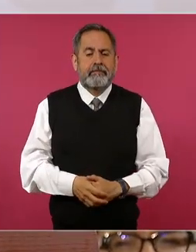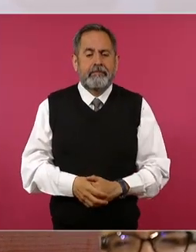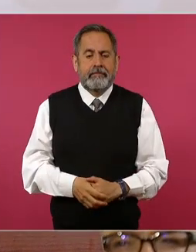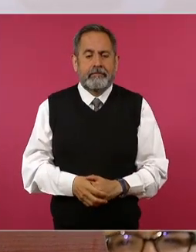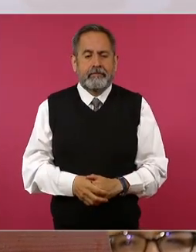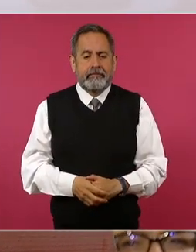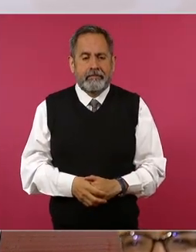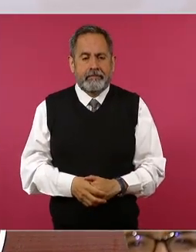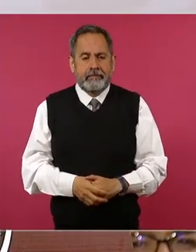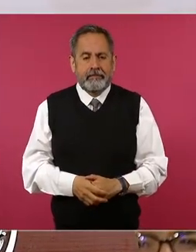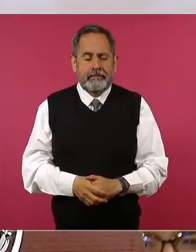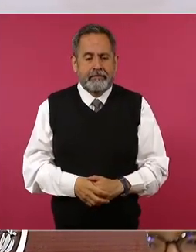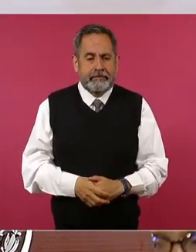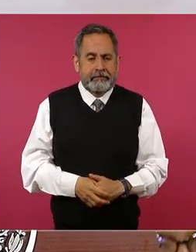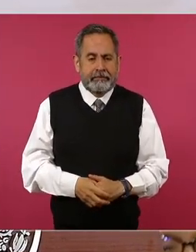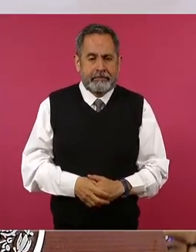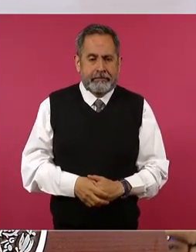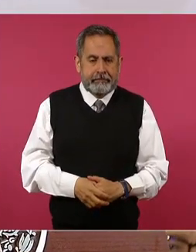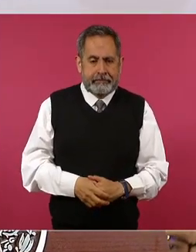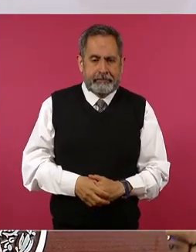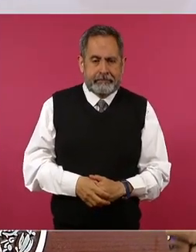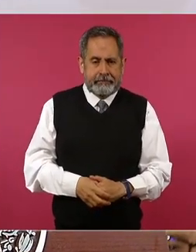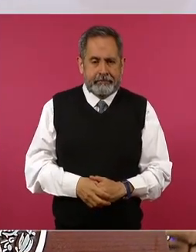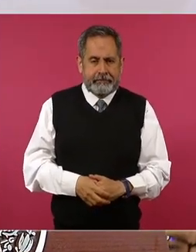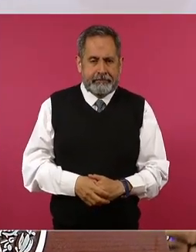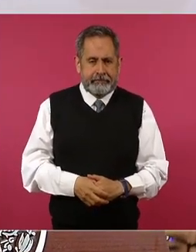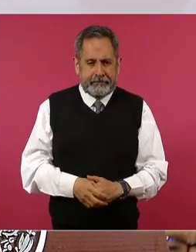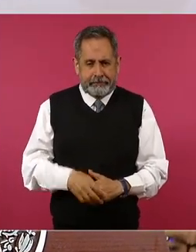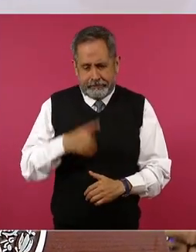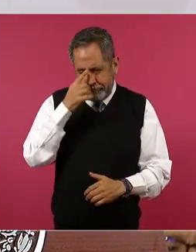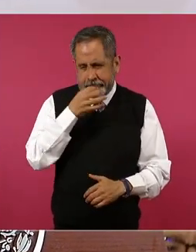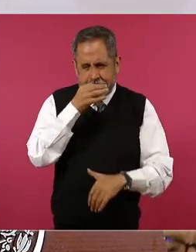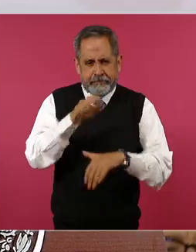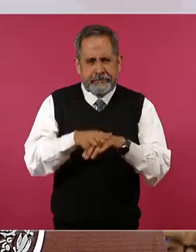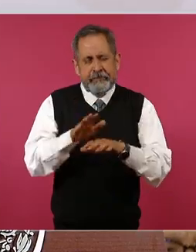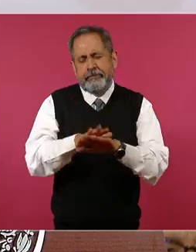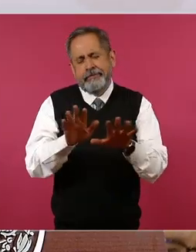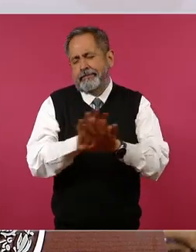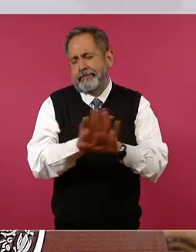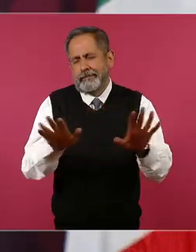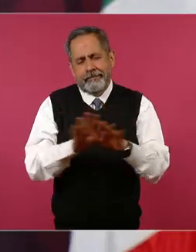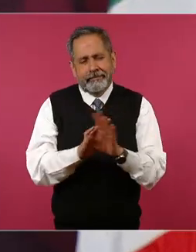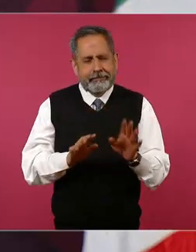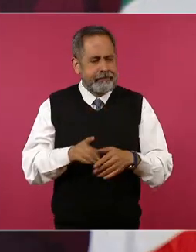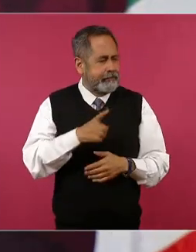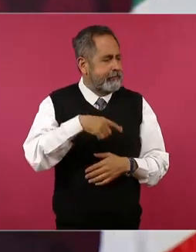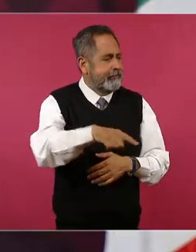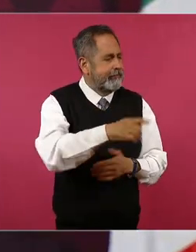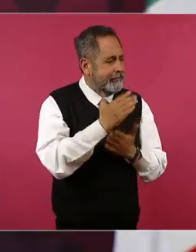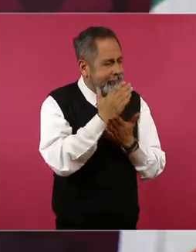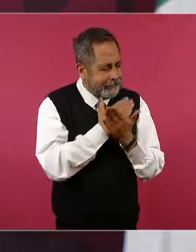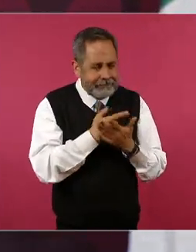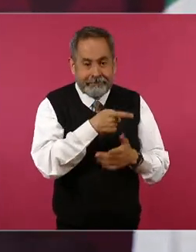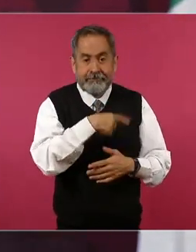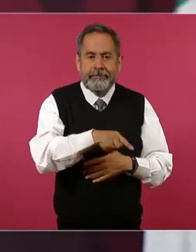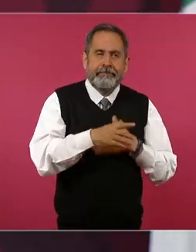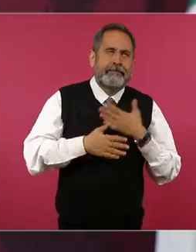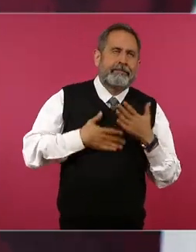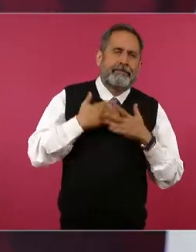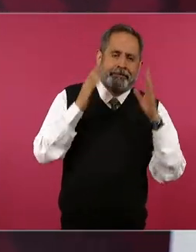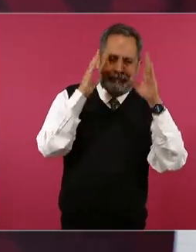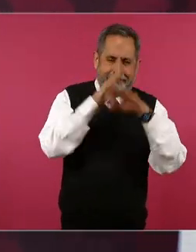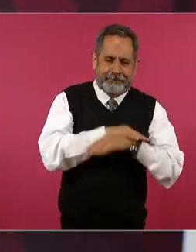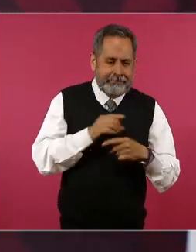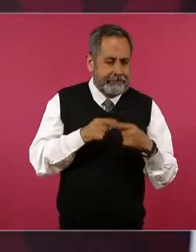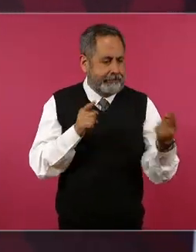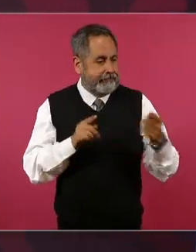esto también para para disfrute para regocijo de mis